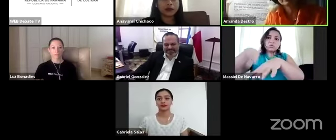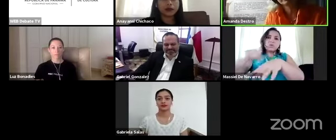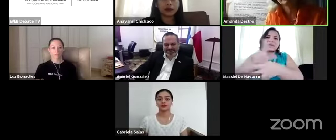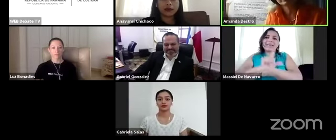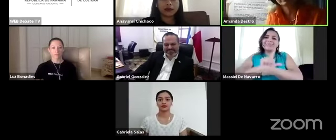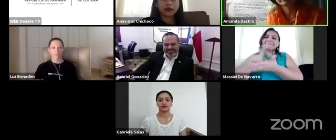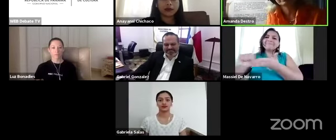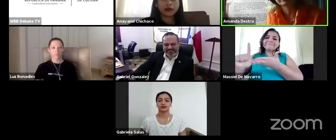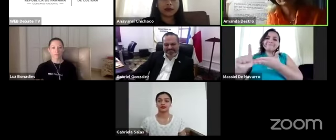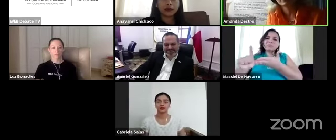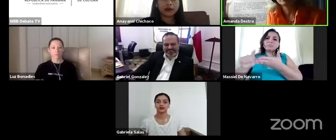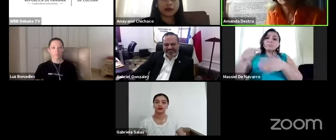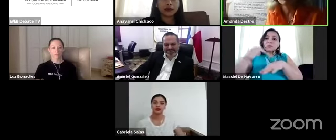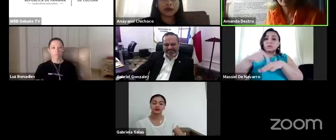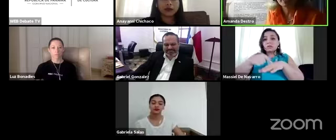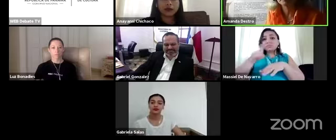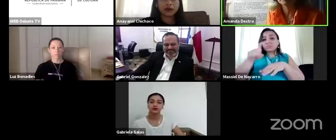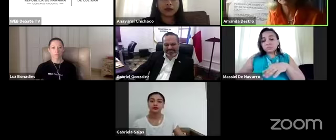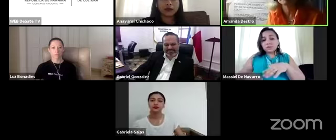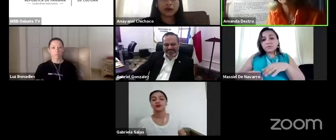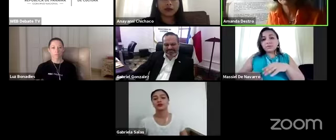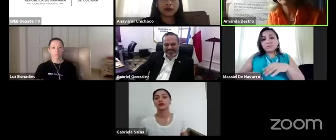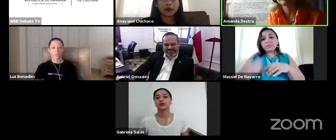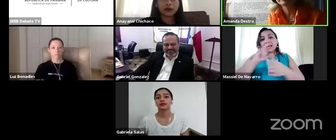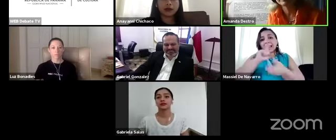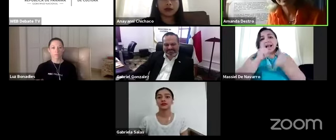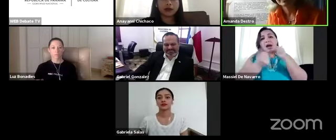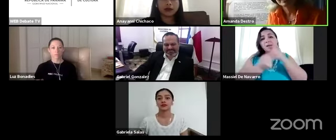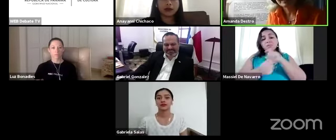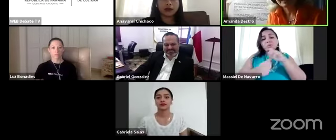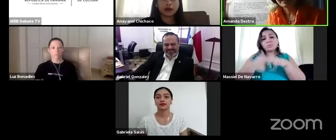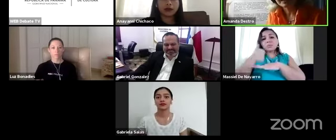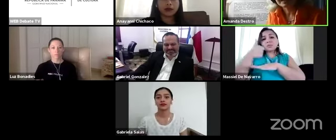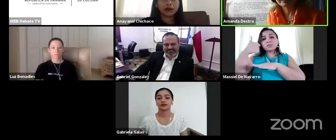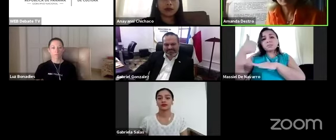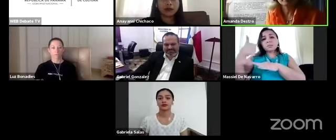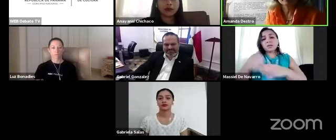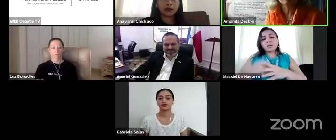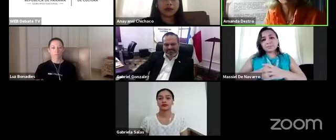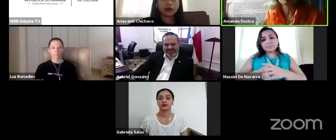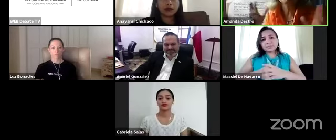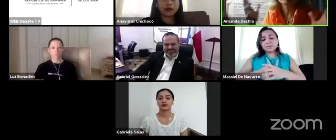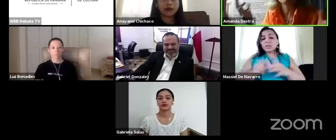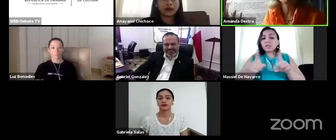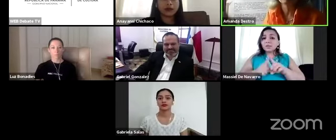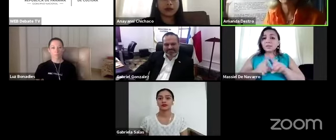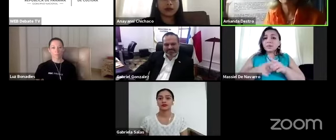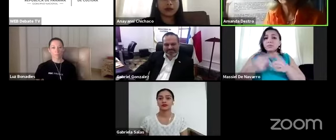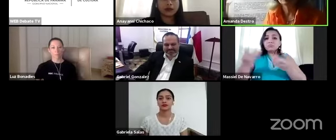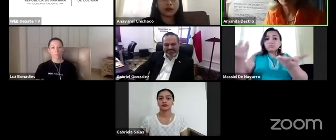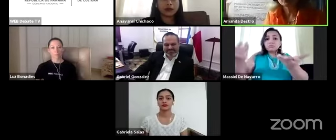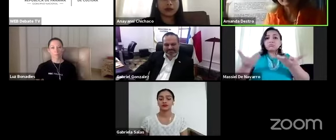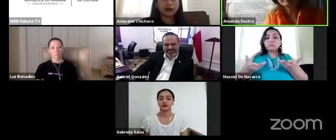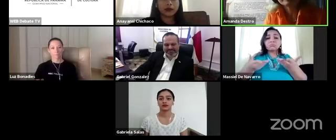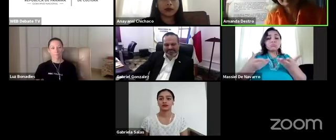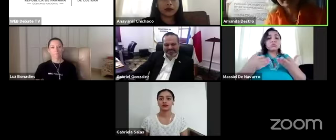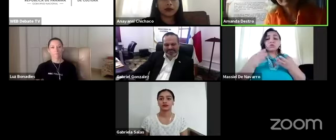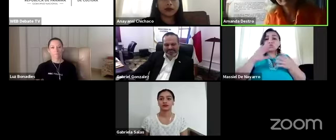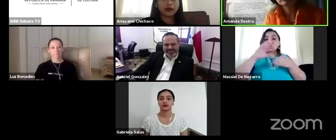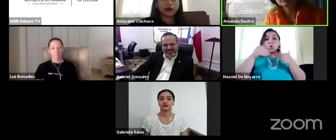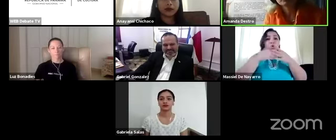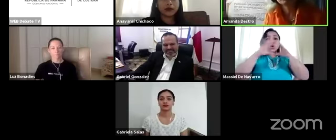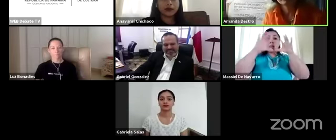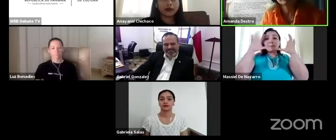estos van a ser los cambios principales las atenciones son a nivel mundial una de las